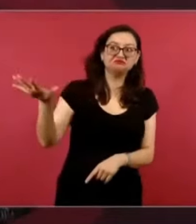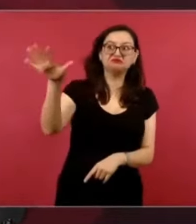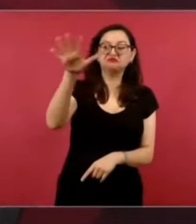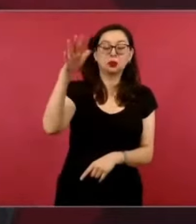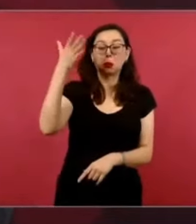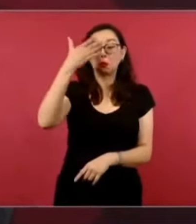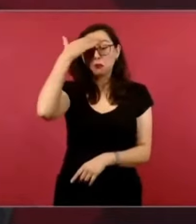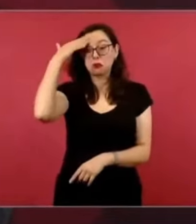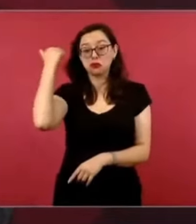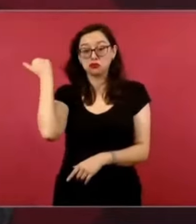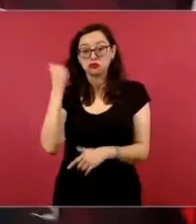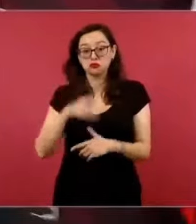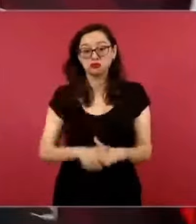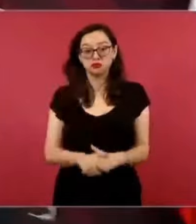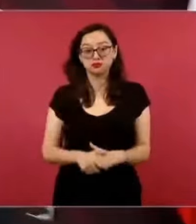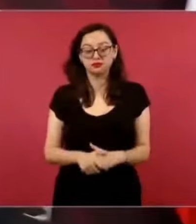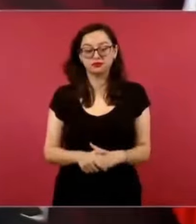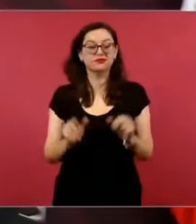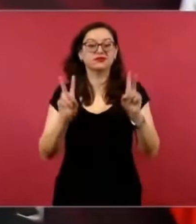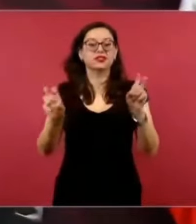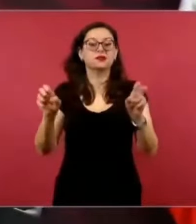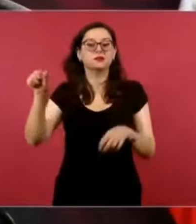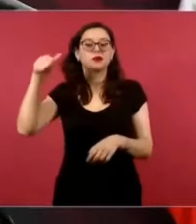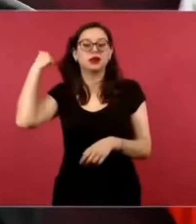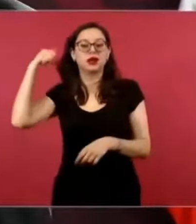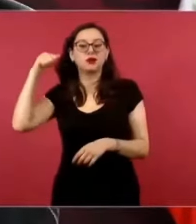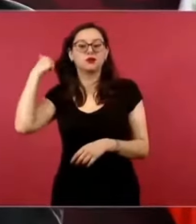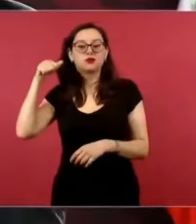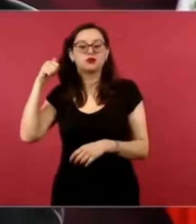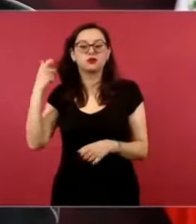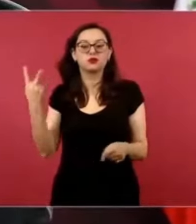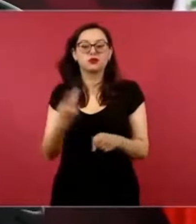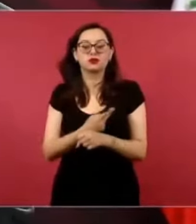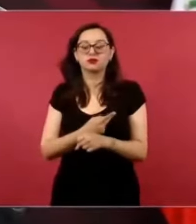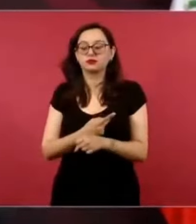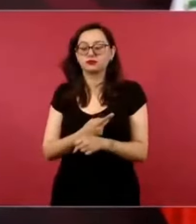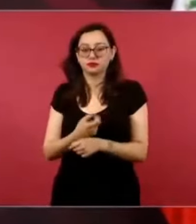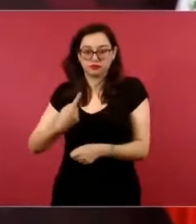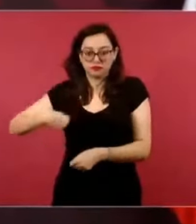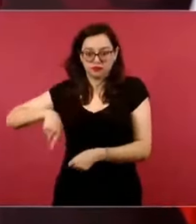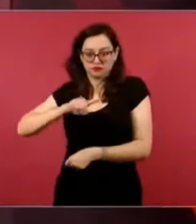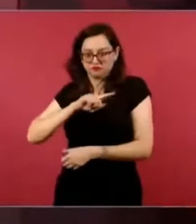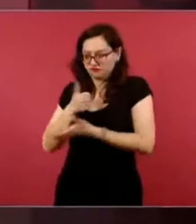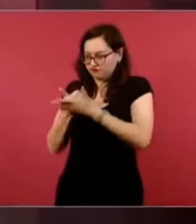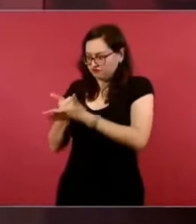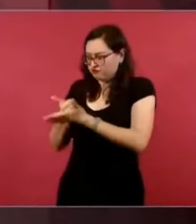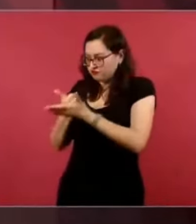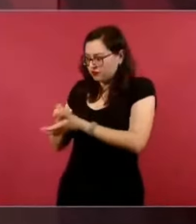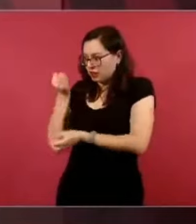idea así, porque al contrario,